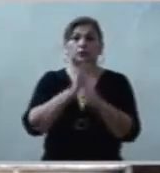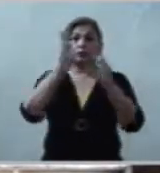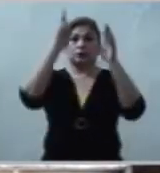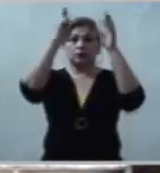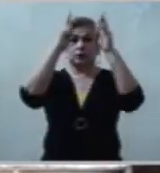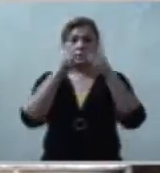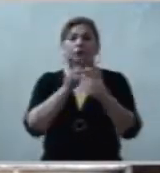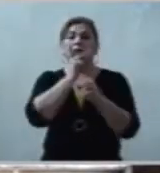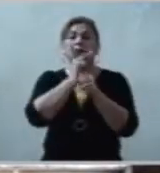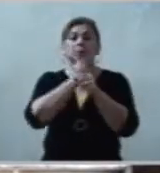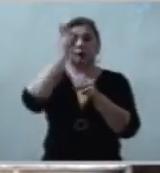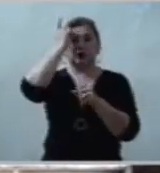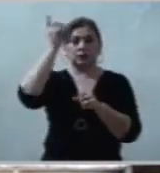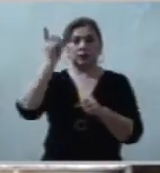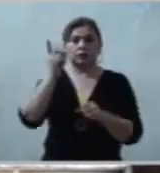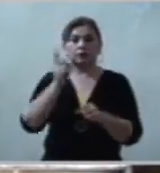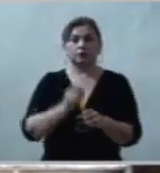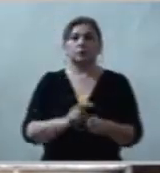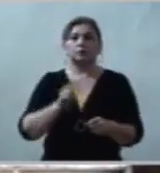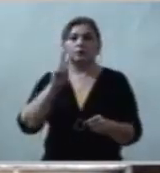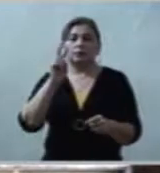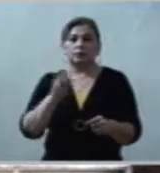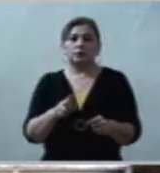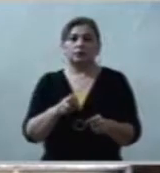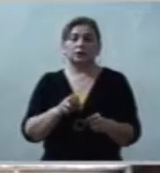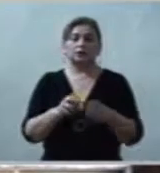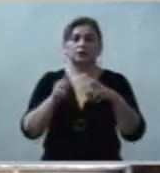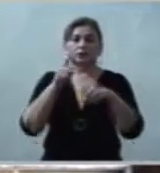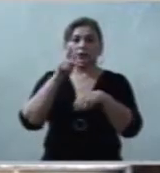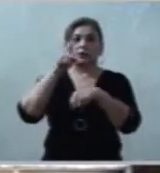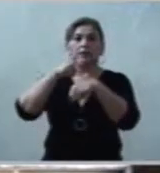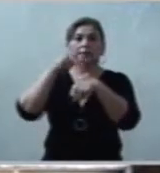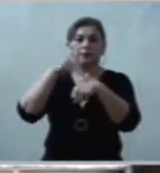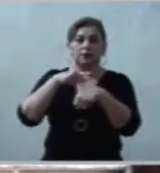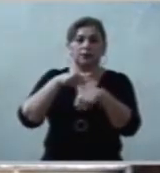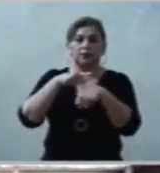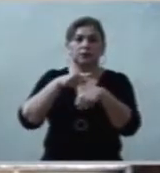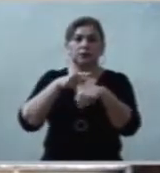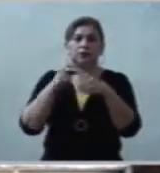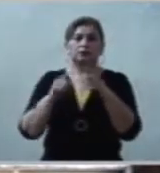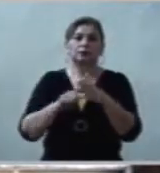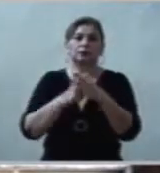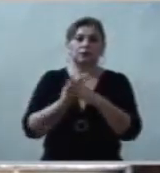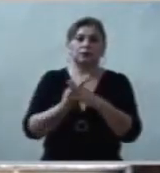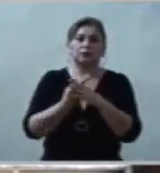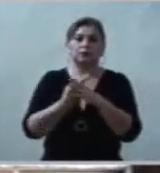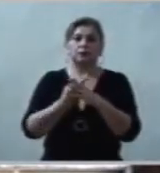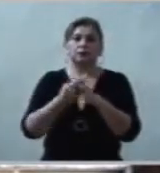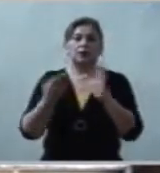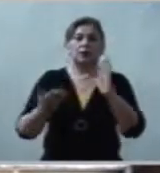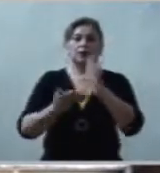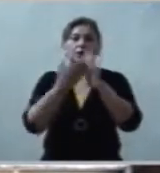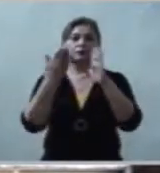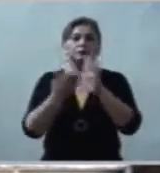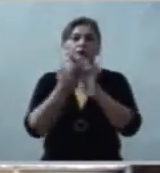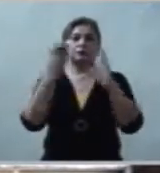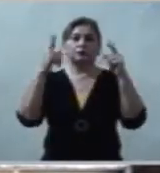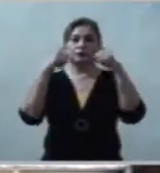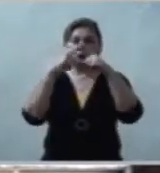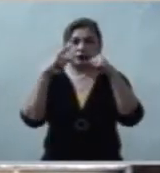Dios, eres también la roca de la iglesia. Sobre esta piedra